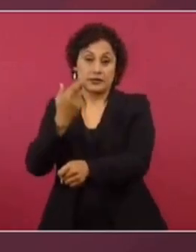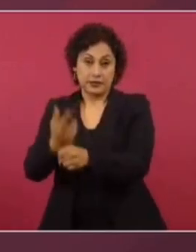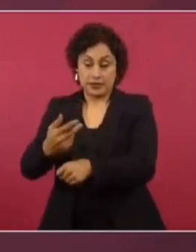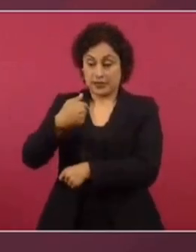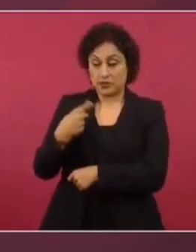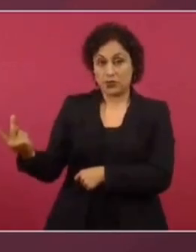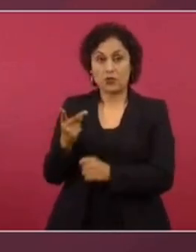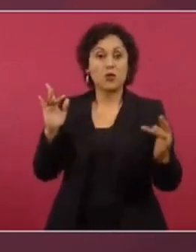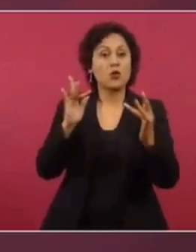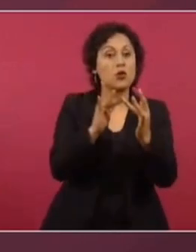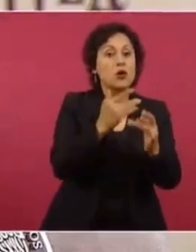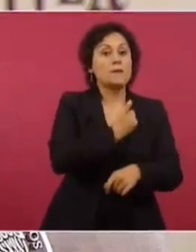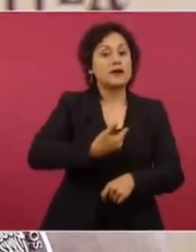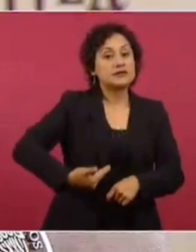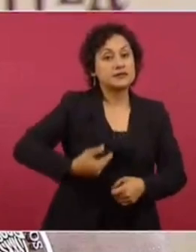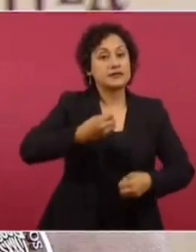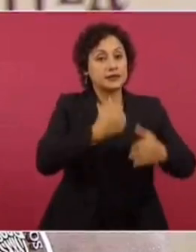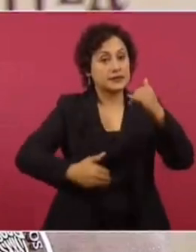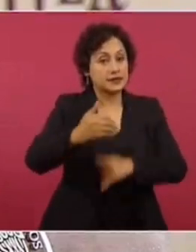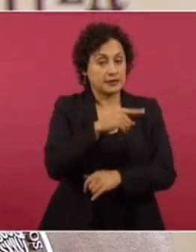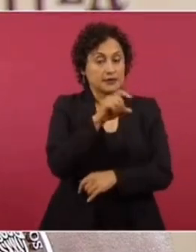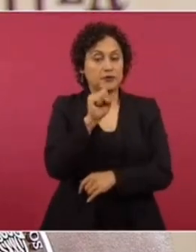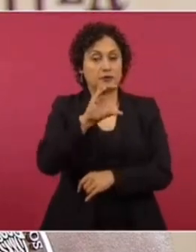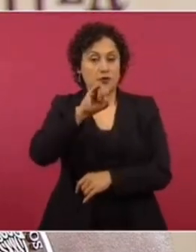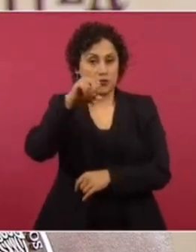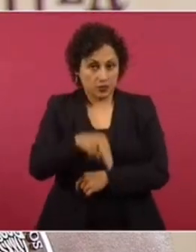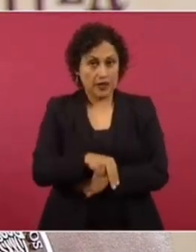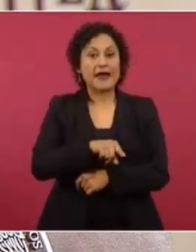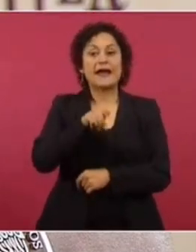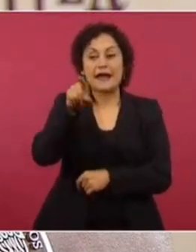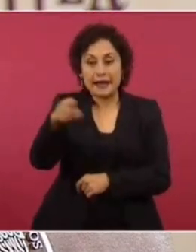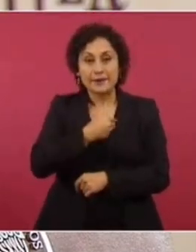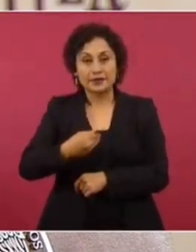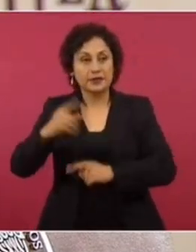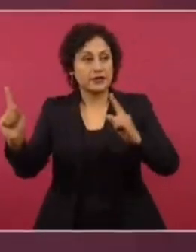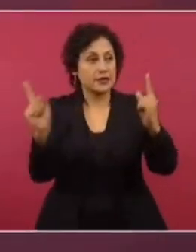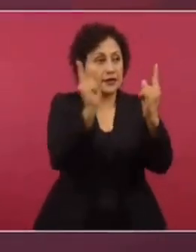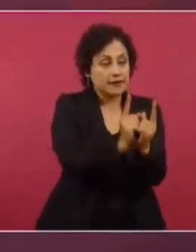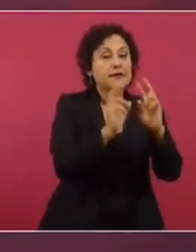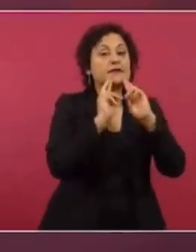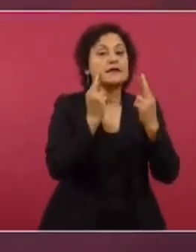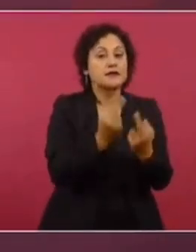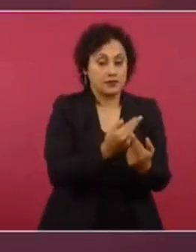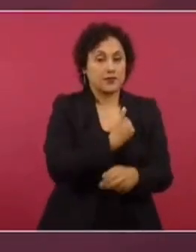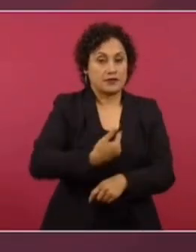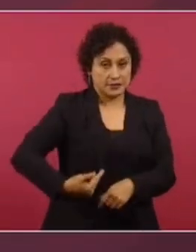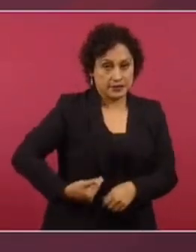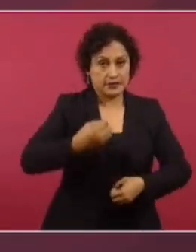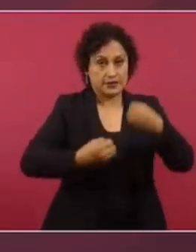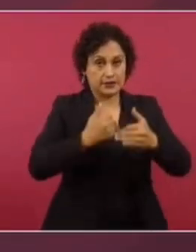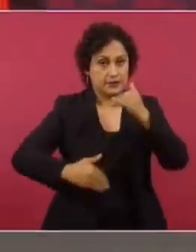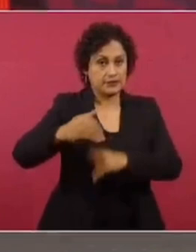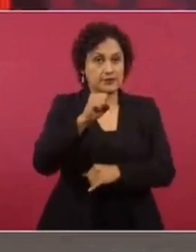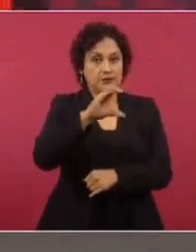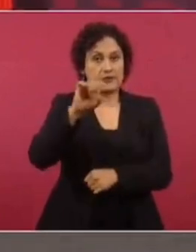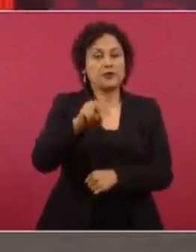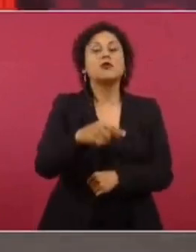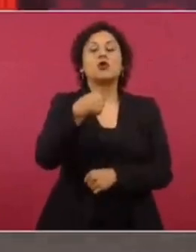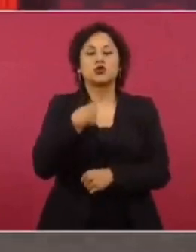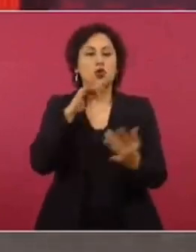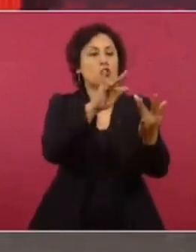con la presidenta de la Corte, que ella había tenido un encuentro con la presidenta de la Corte y que yo había mantenido comunicación con varios ministros.